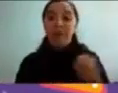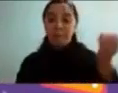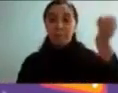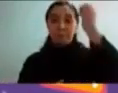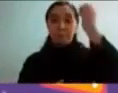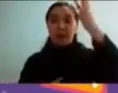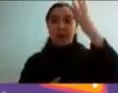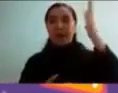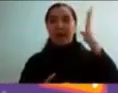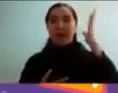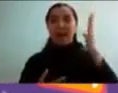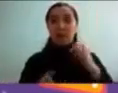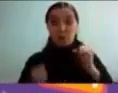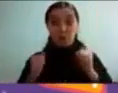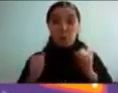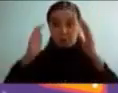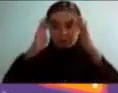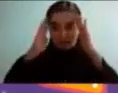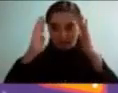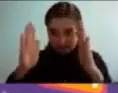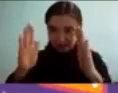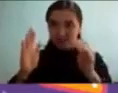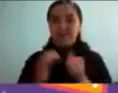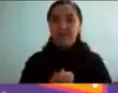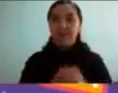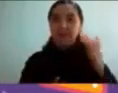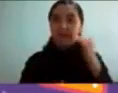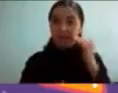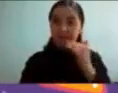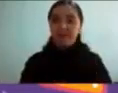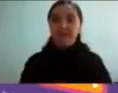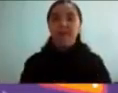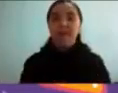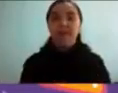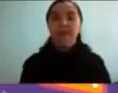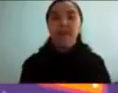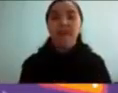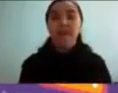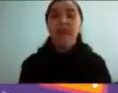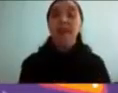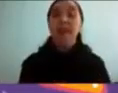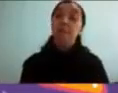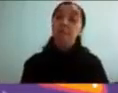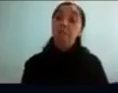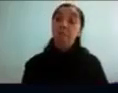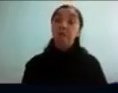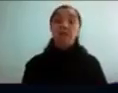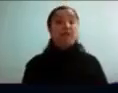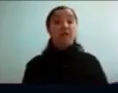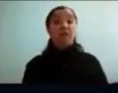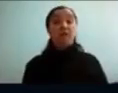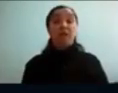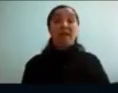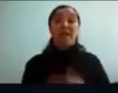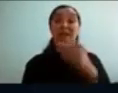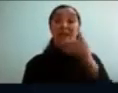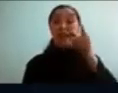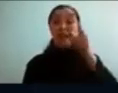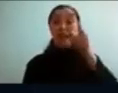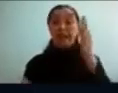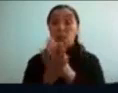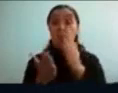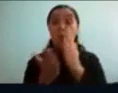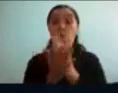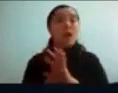poner atención ahí sobre todo cuando era más chica y eso llevó a que en el colegio hiciera muchas cosas ya estos son un